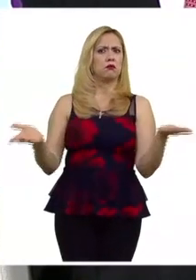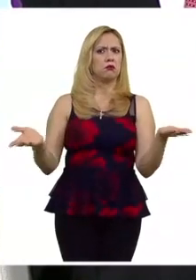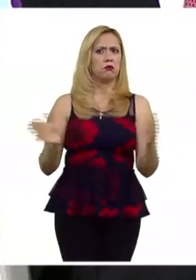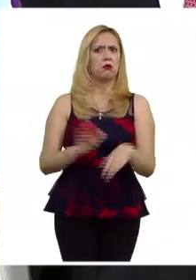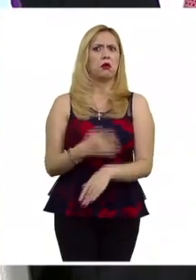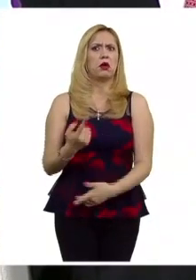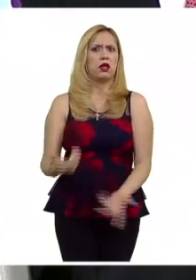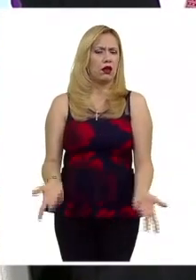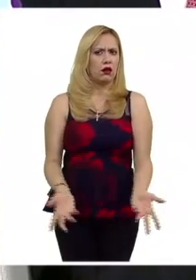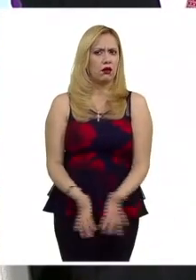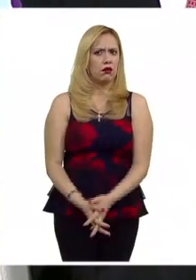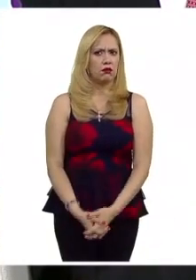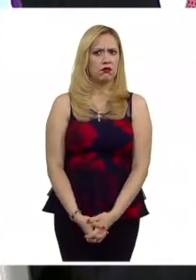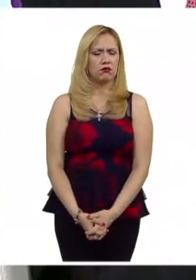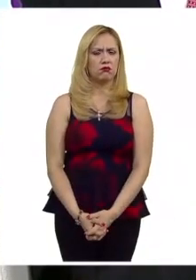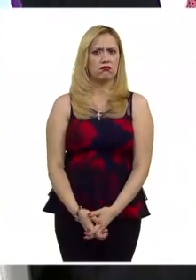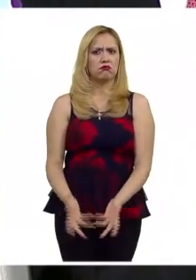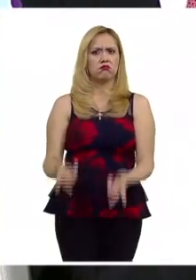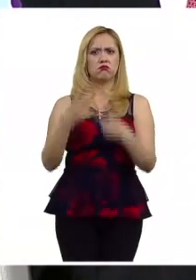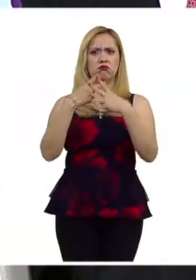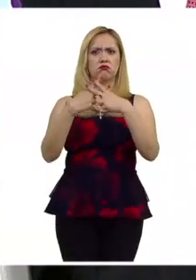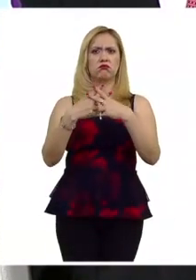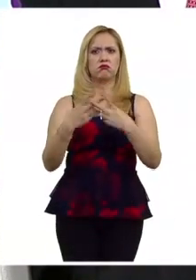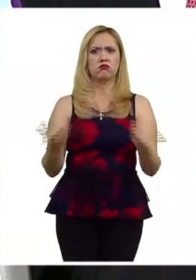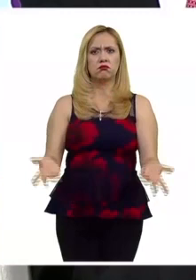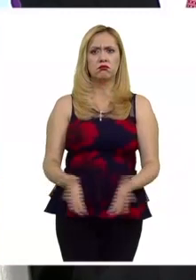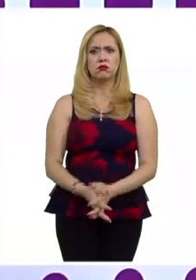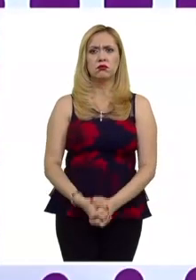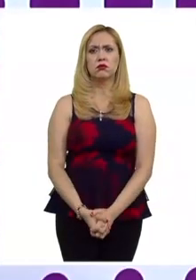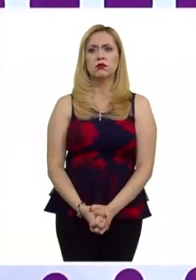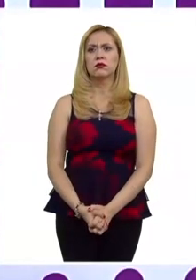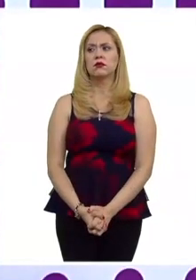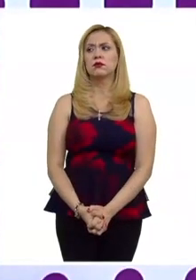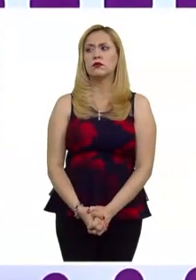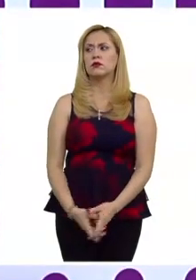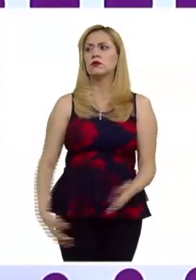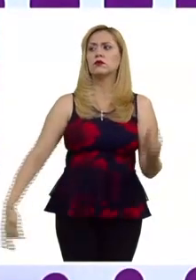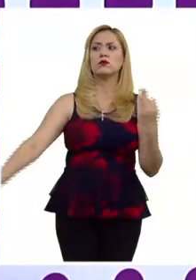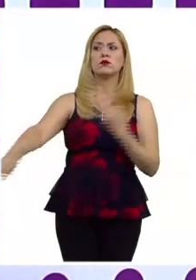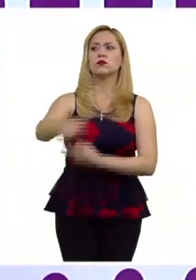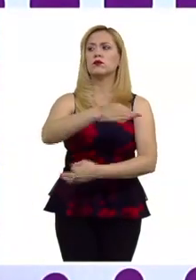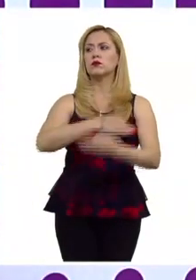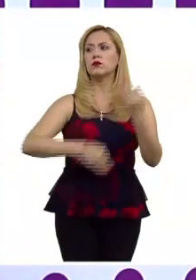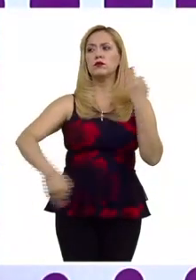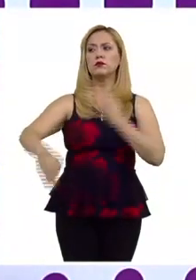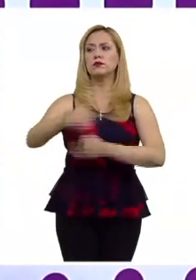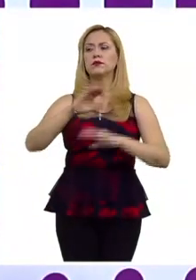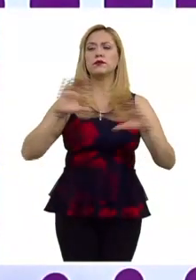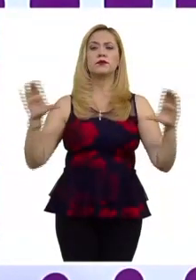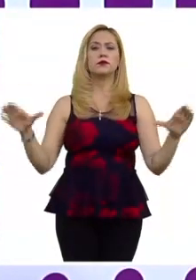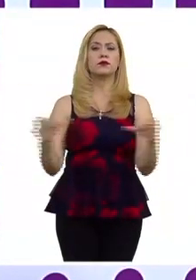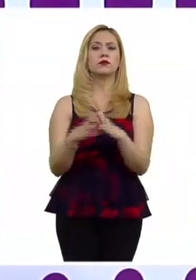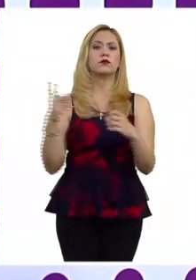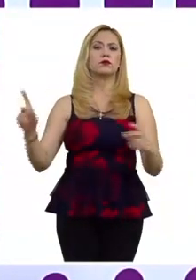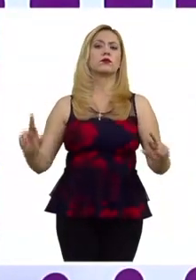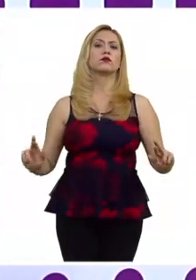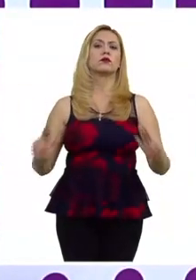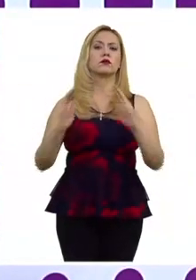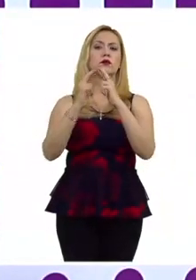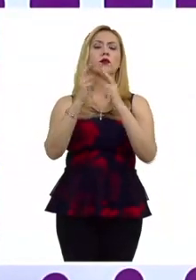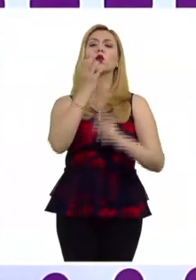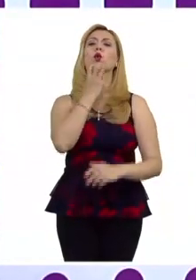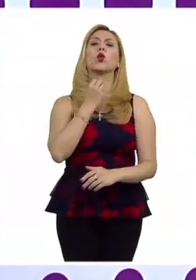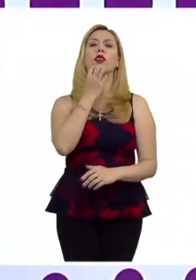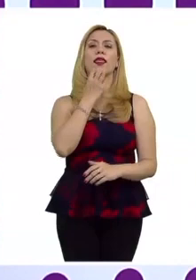tatuaje que era una suástica todos se identificaban como parte de una comunidad